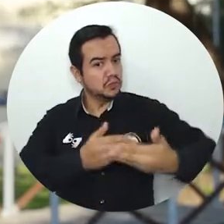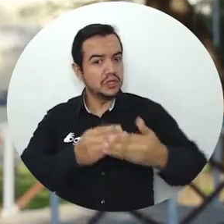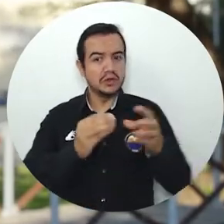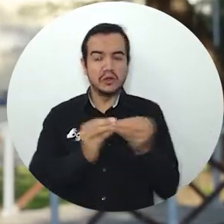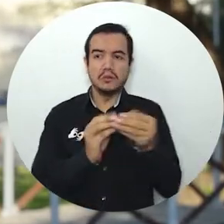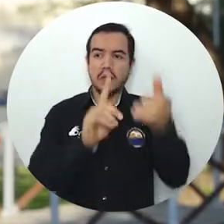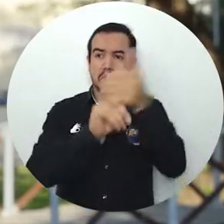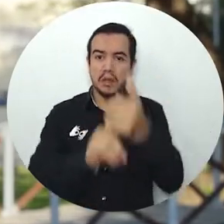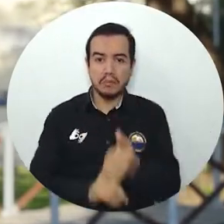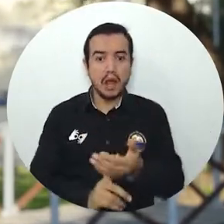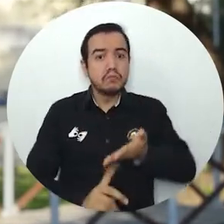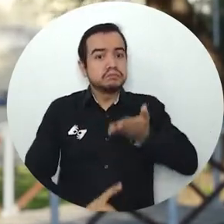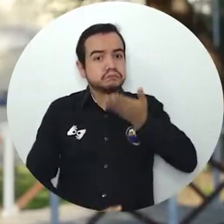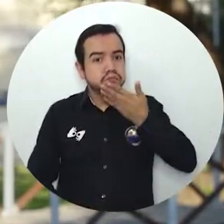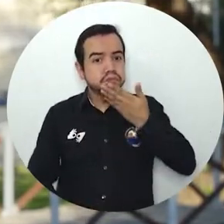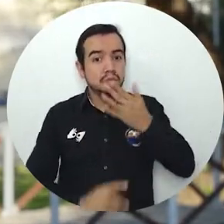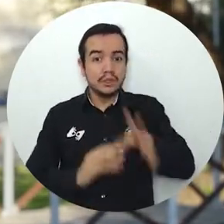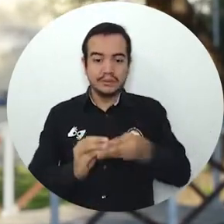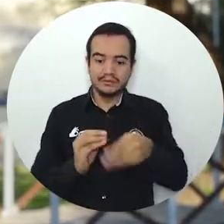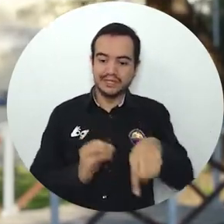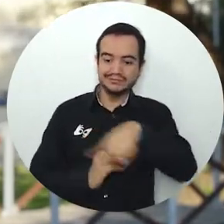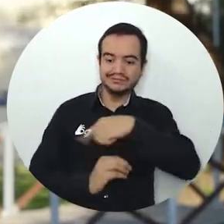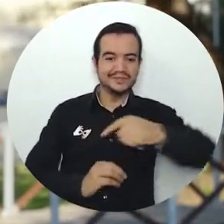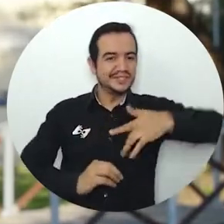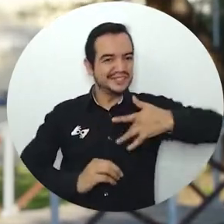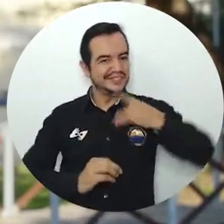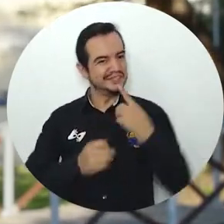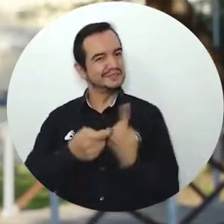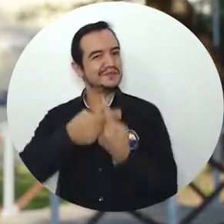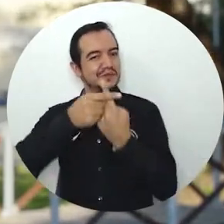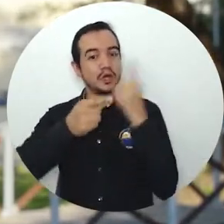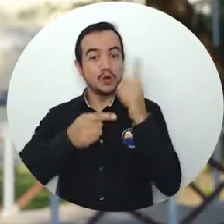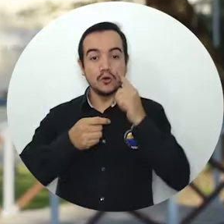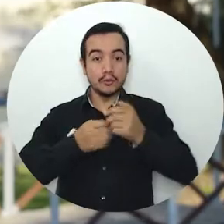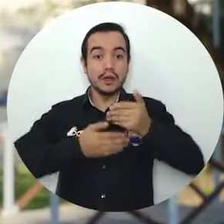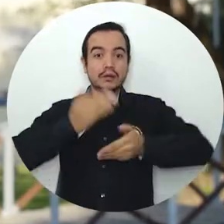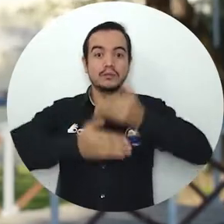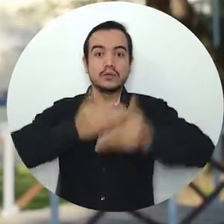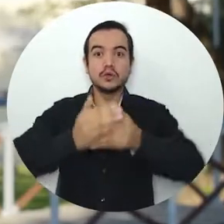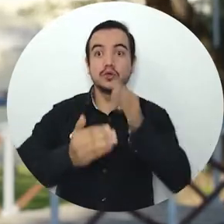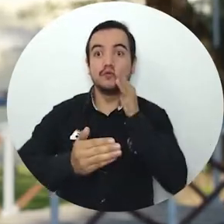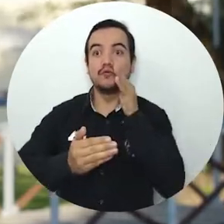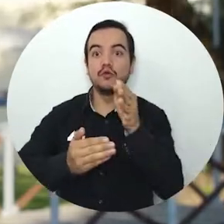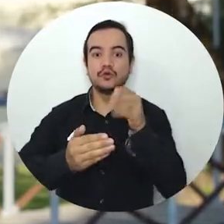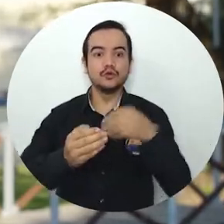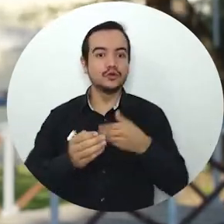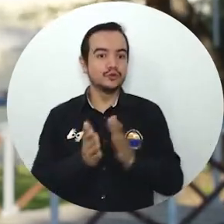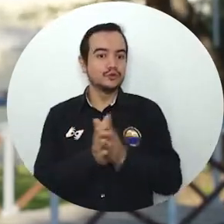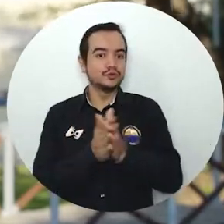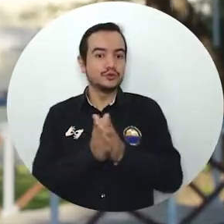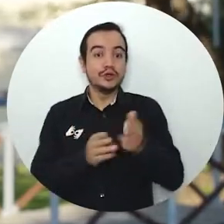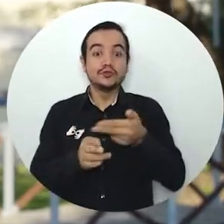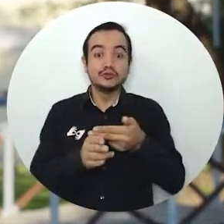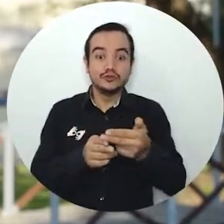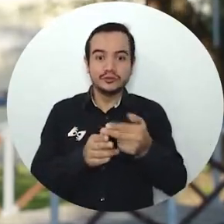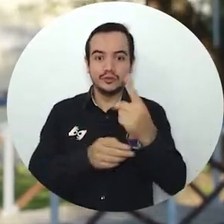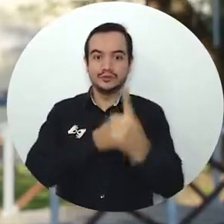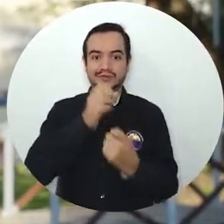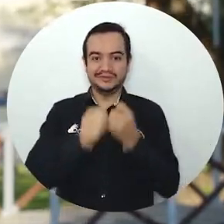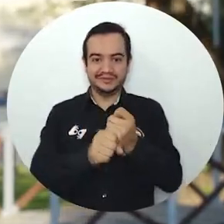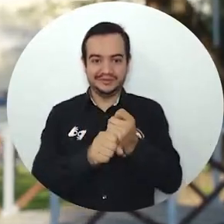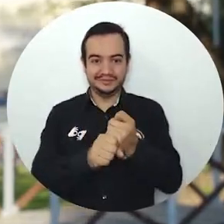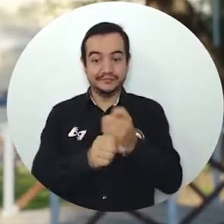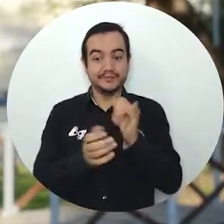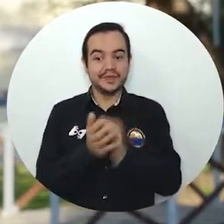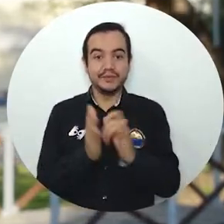avances alcanzados en la actual vigencia, así como muy optimistas por los procesos y proyectos que vienen para Unimactalena en el nuevo año,